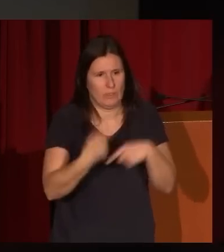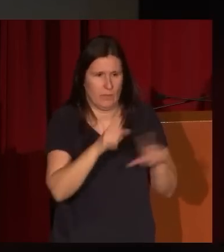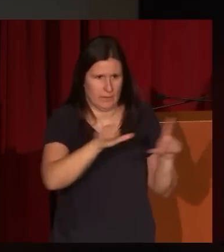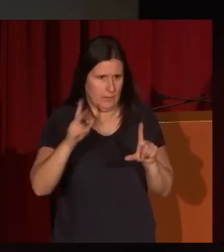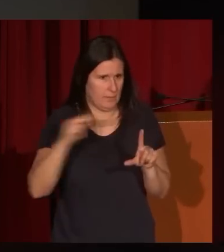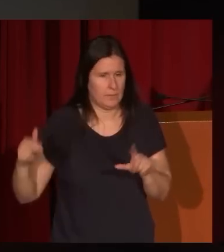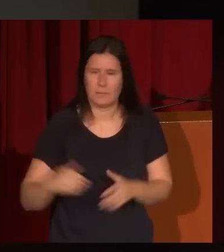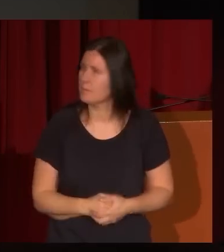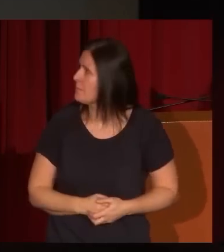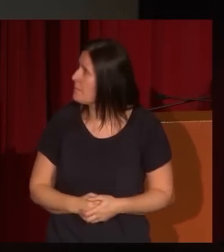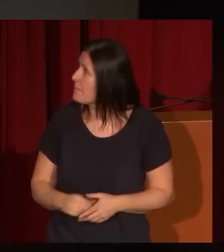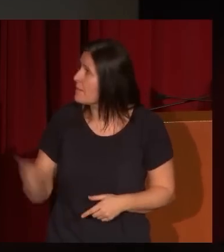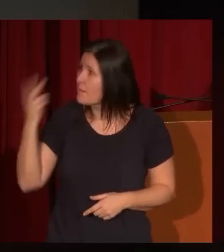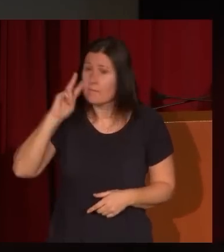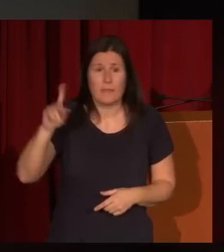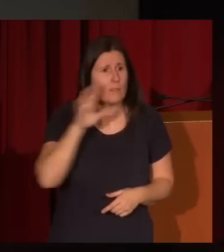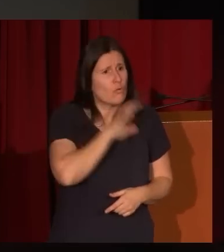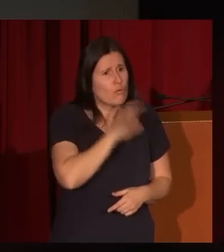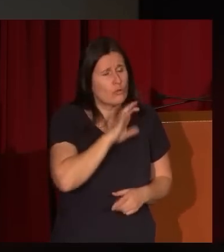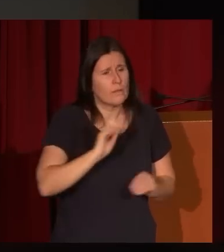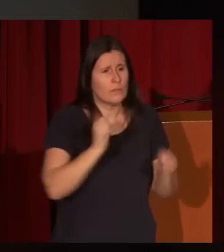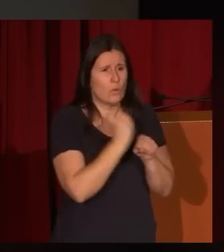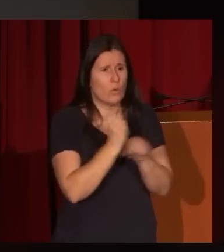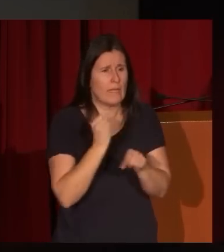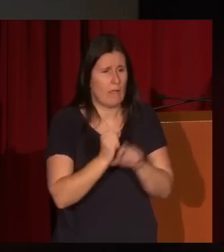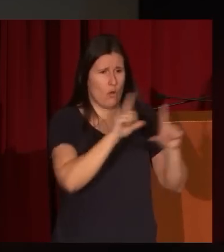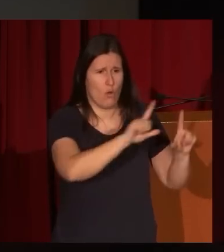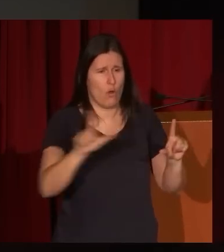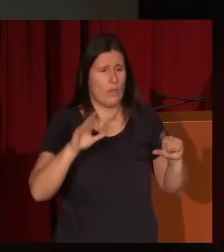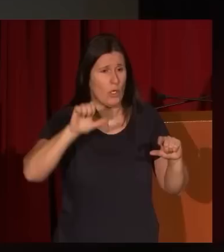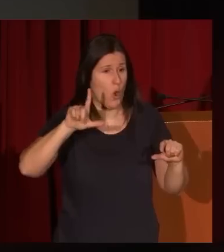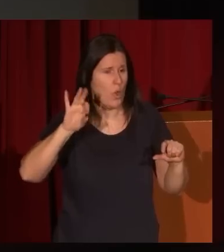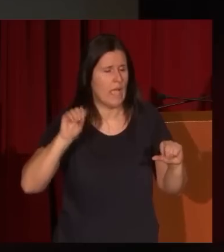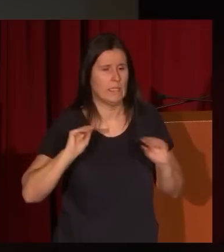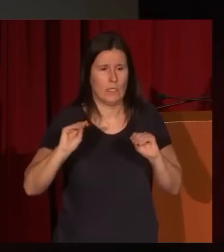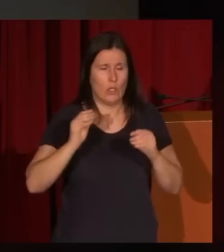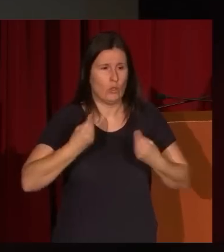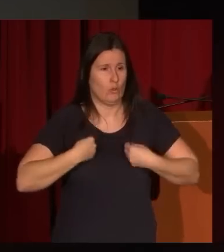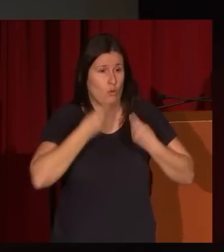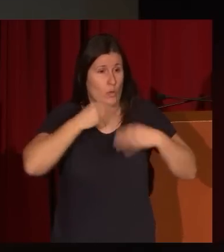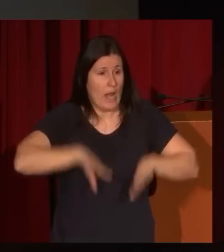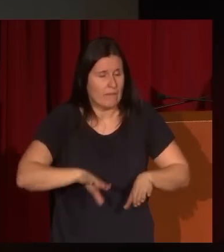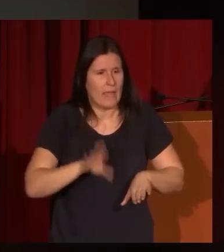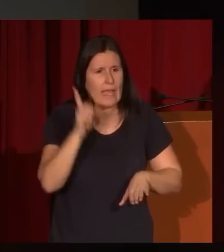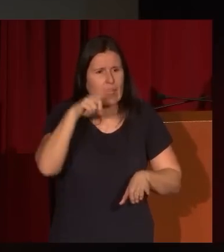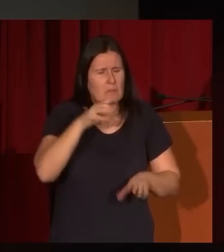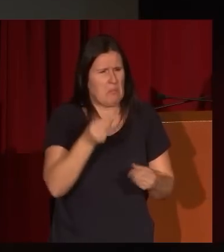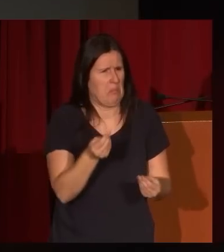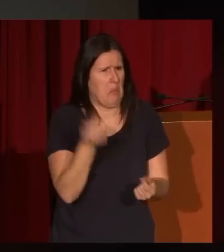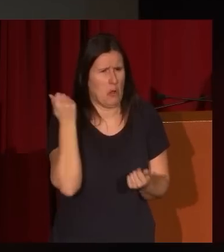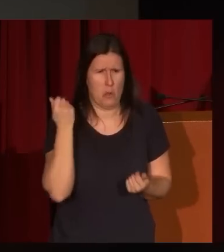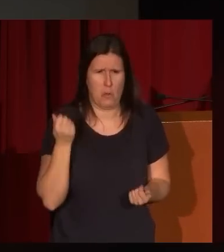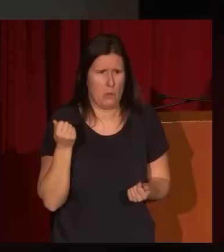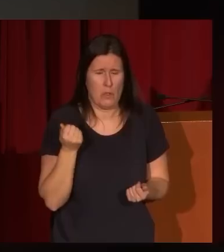Fíjense que, curiosamente, de la obra de Eugenio Lucas, de su biografía, sabemos muy poco, es que